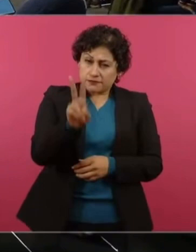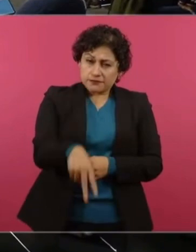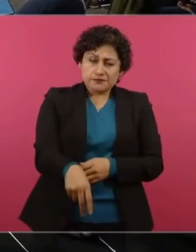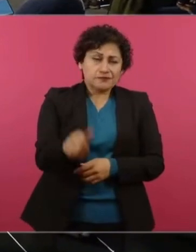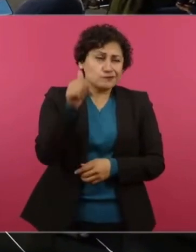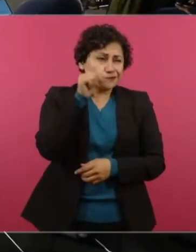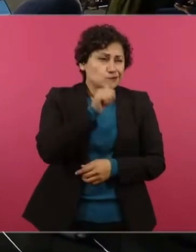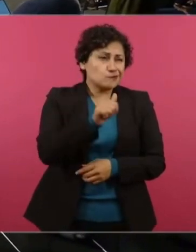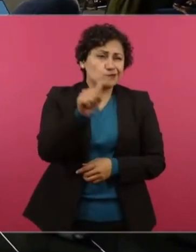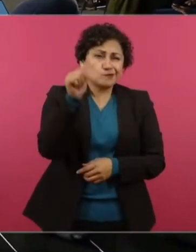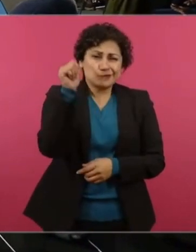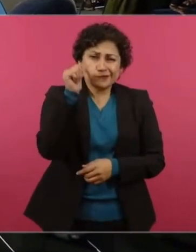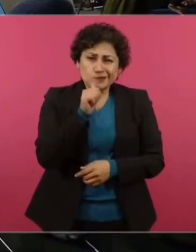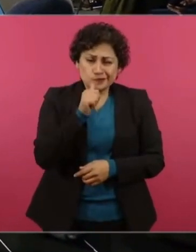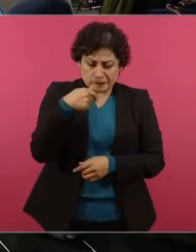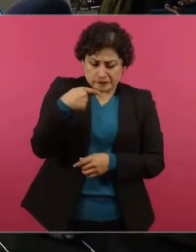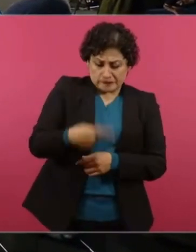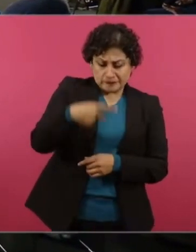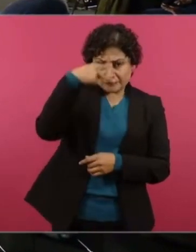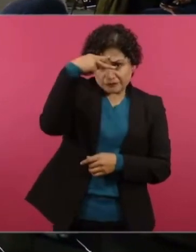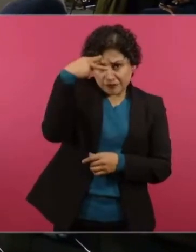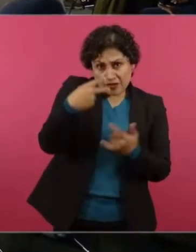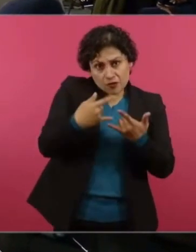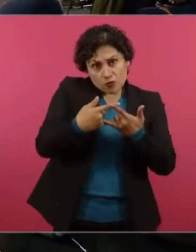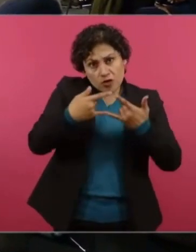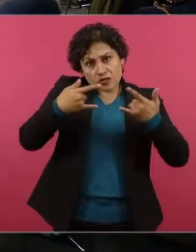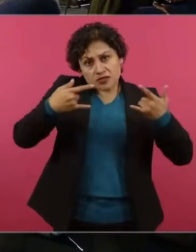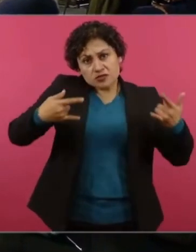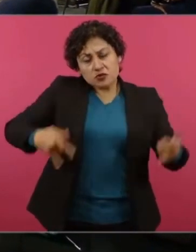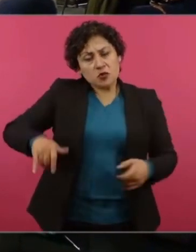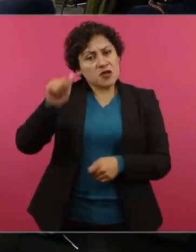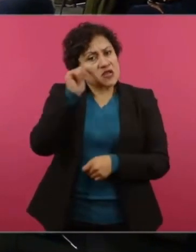del pueblo de México. La justicia, la igualdad.